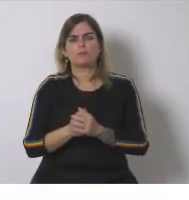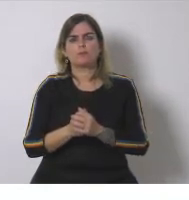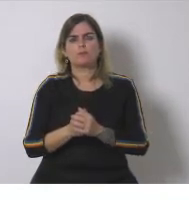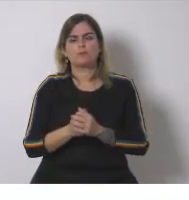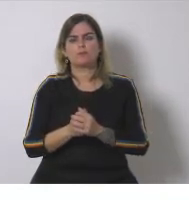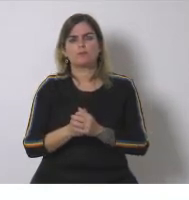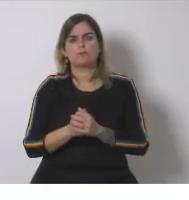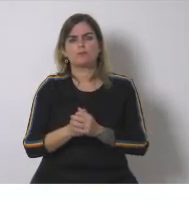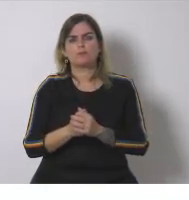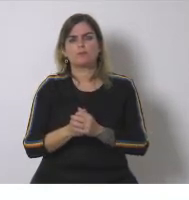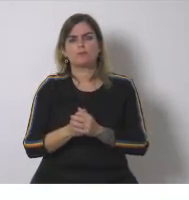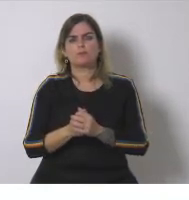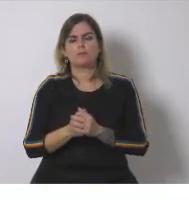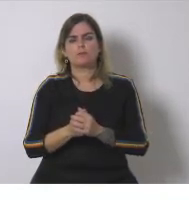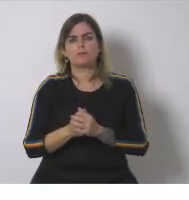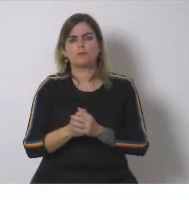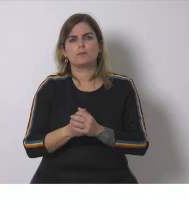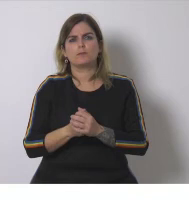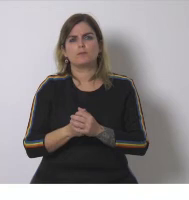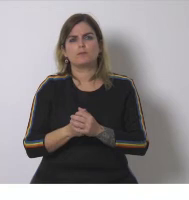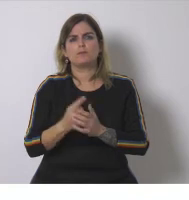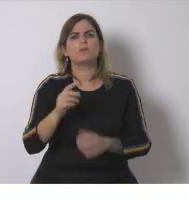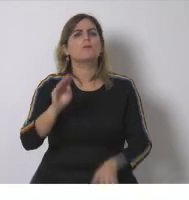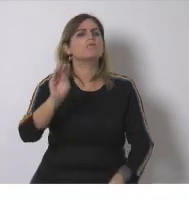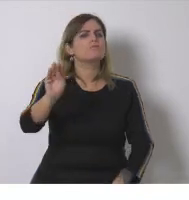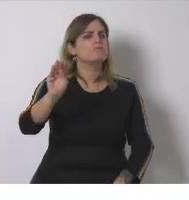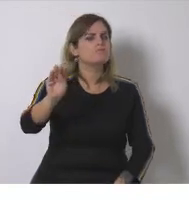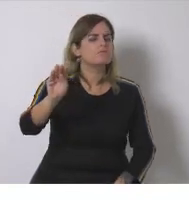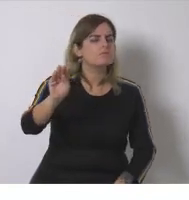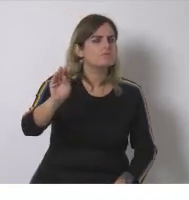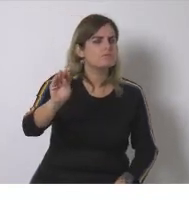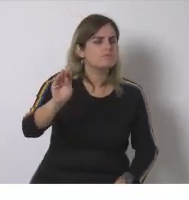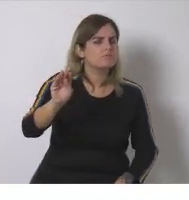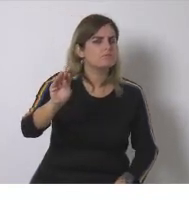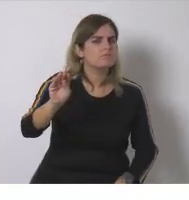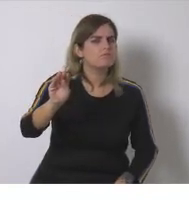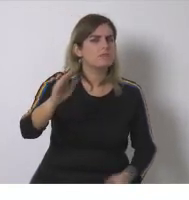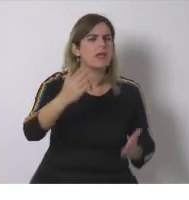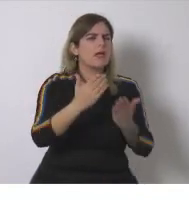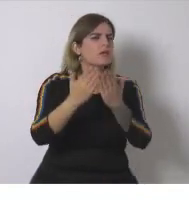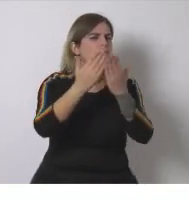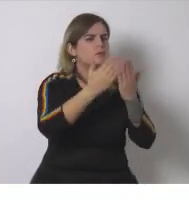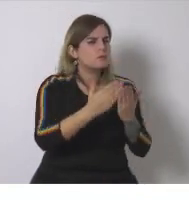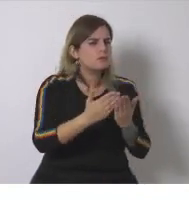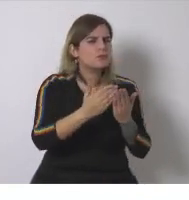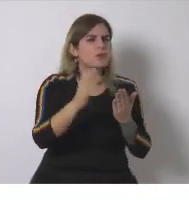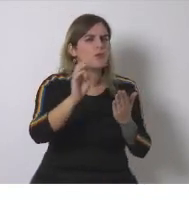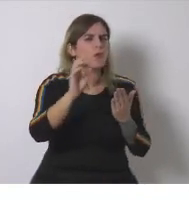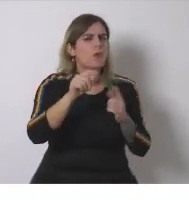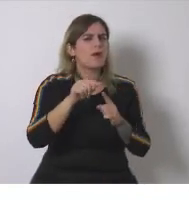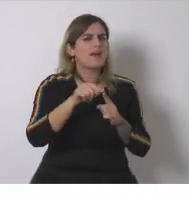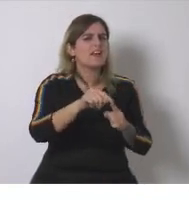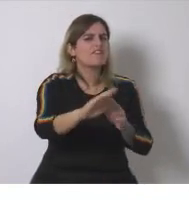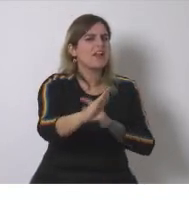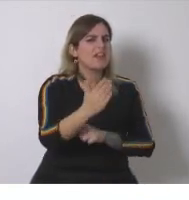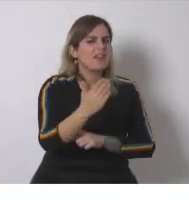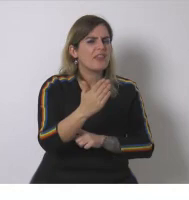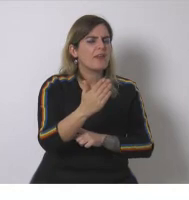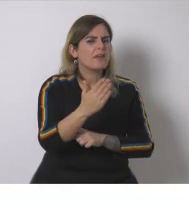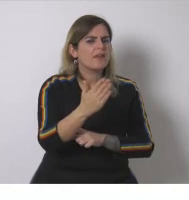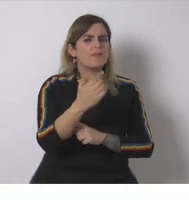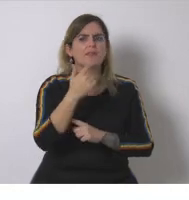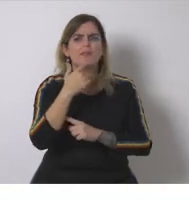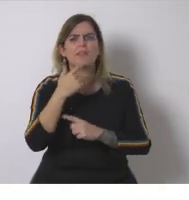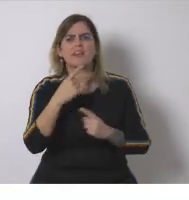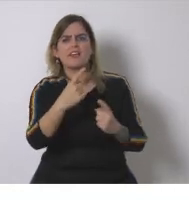alguno de los oradores quería preguntar si hay algún estudio o referencia